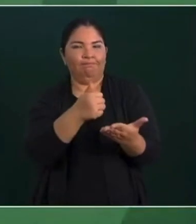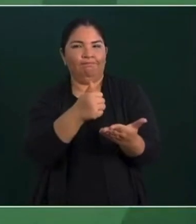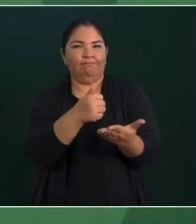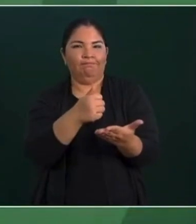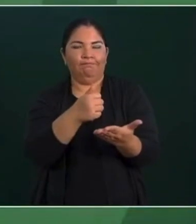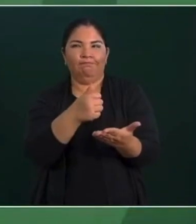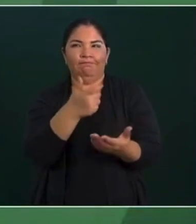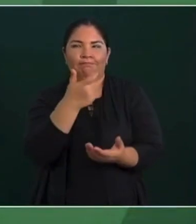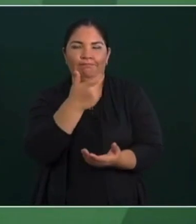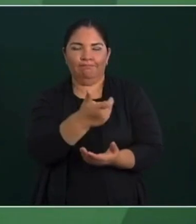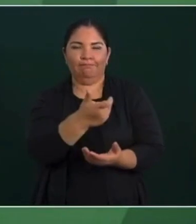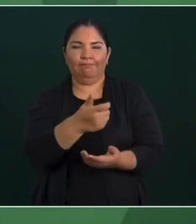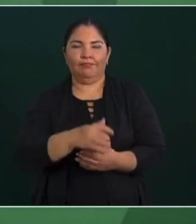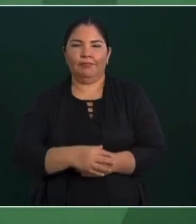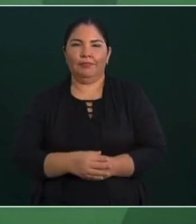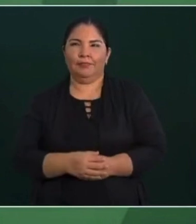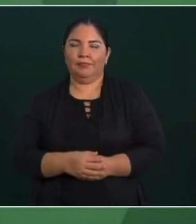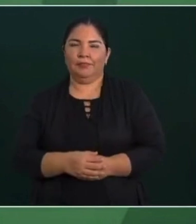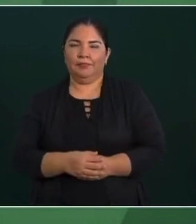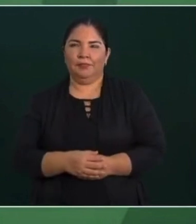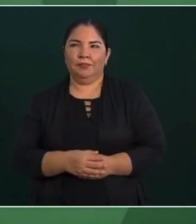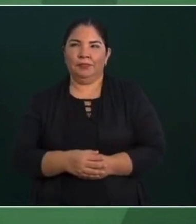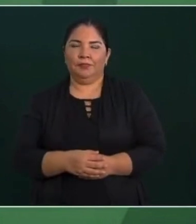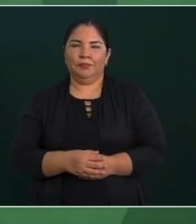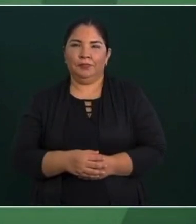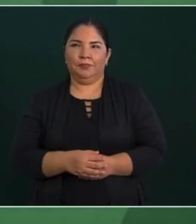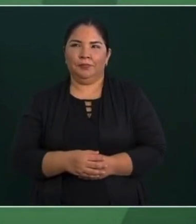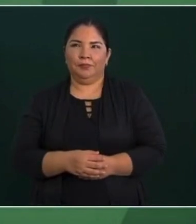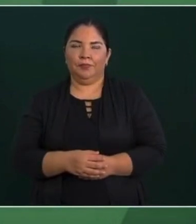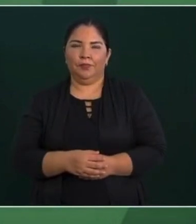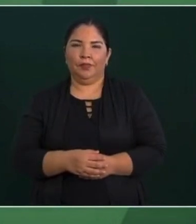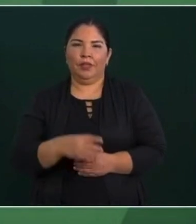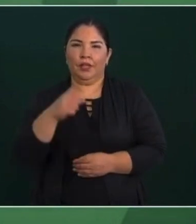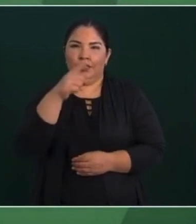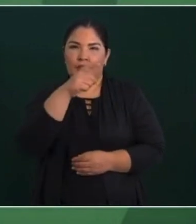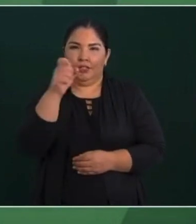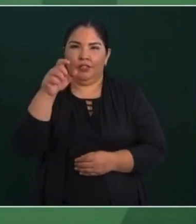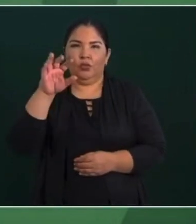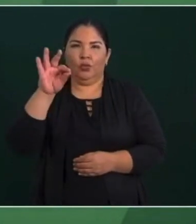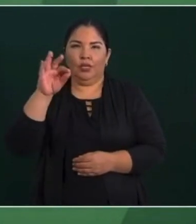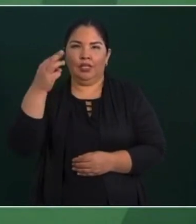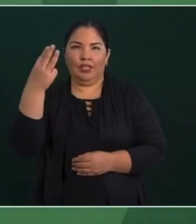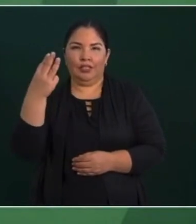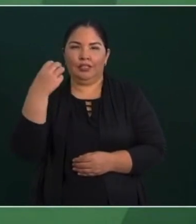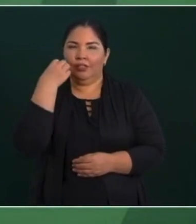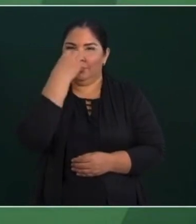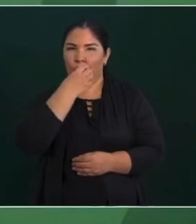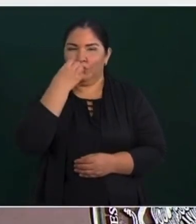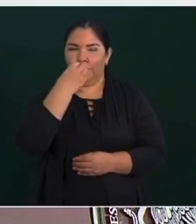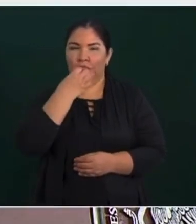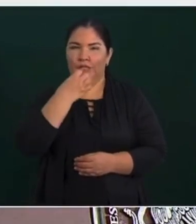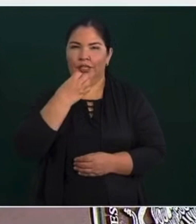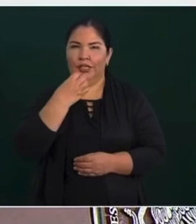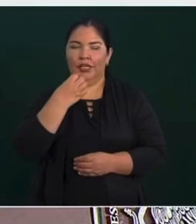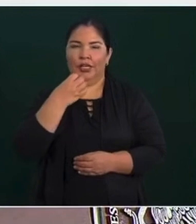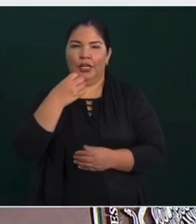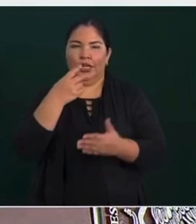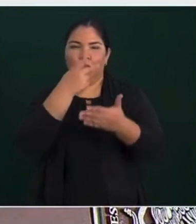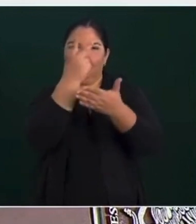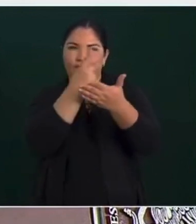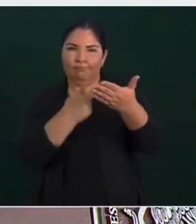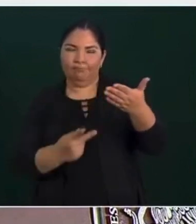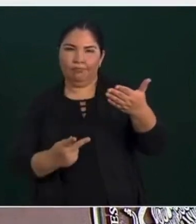143 escuelas del programa